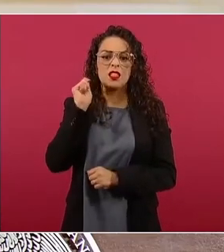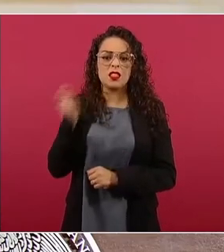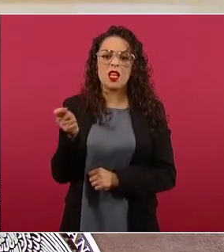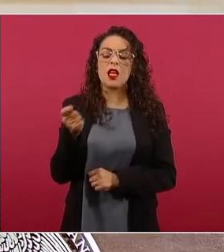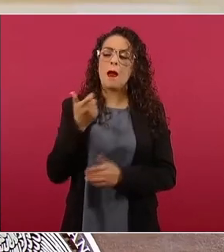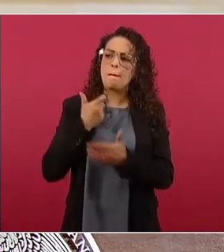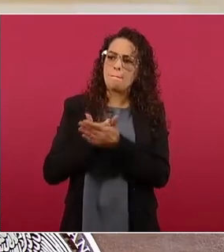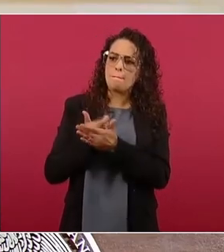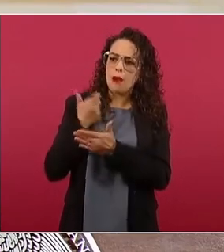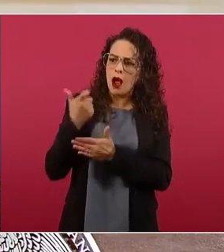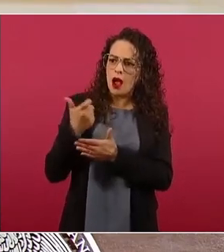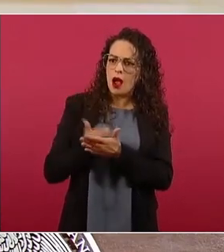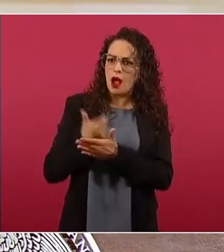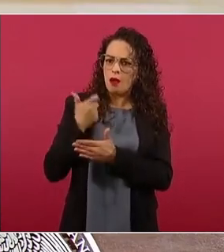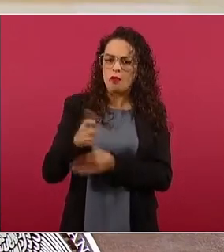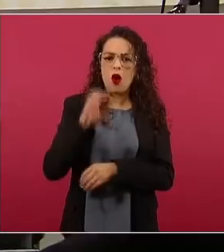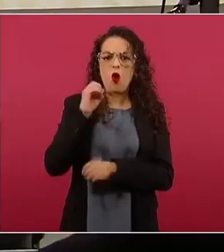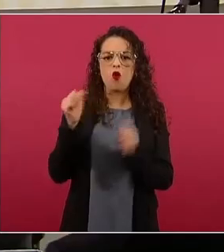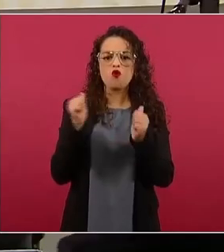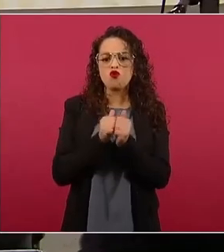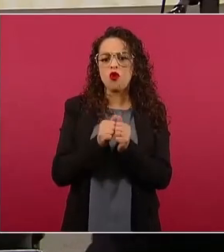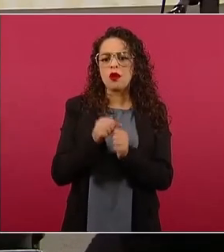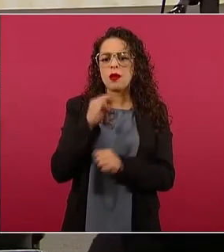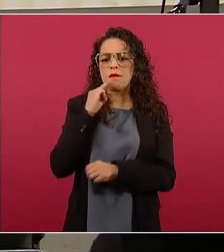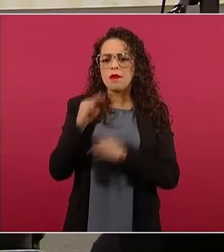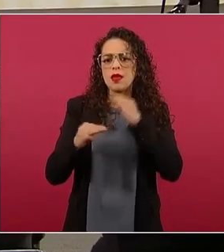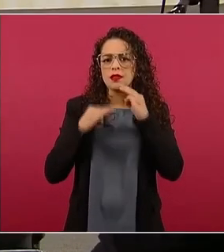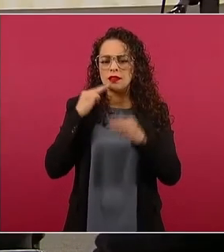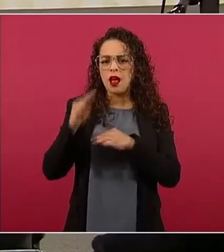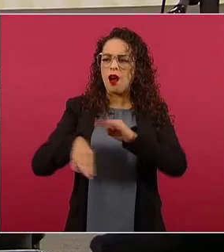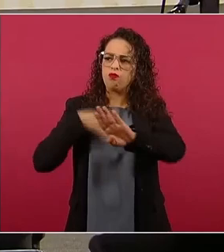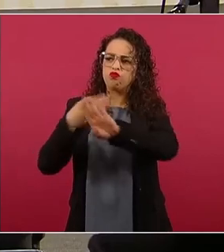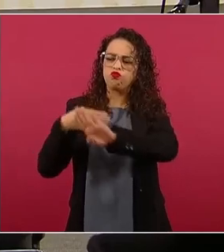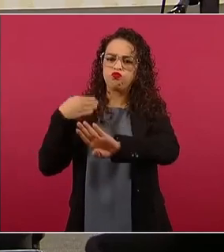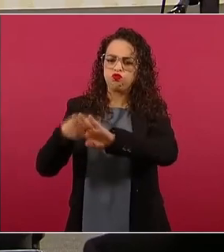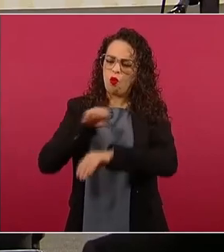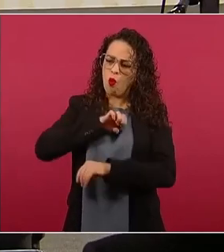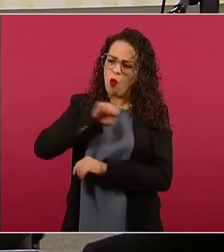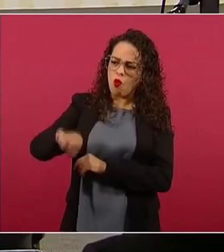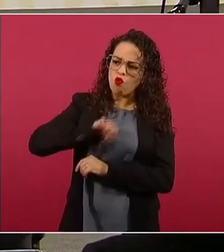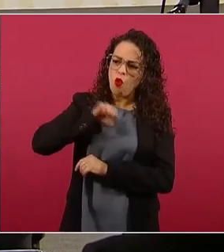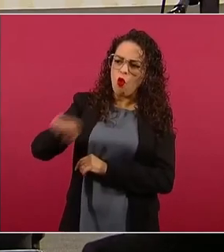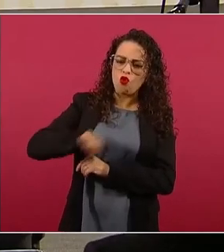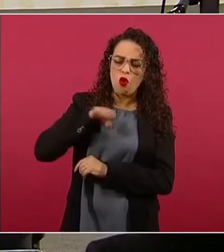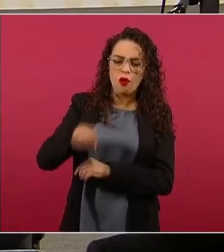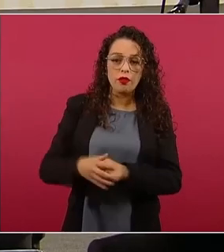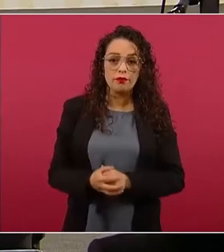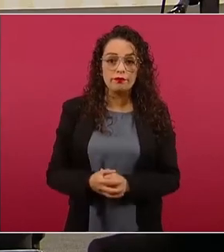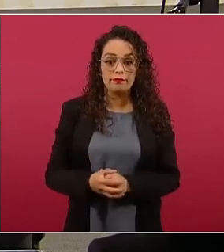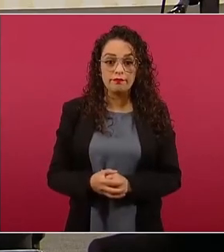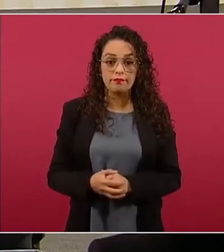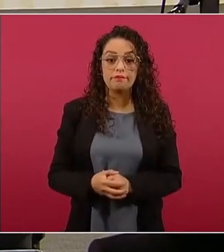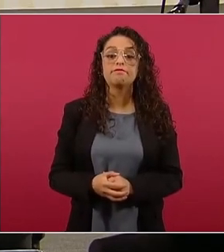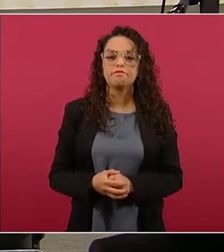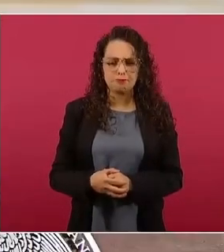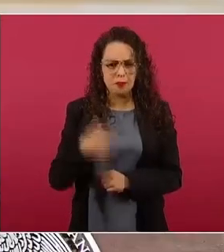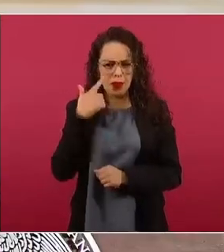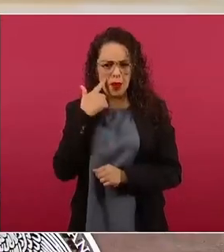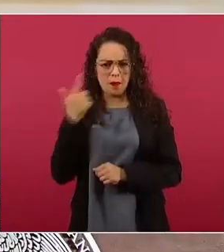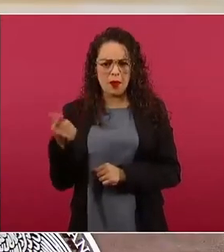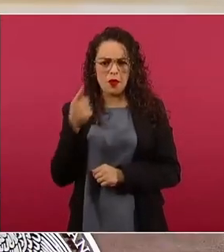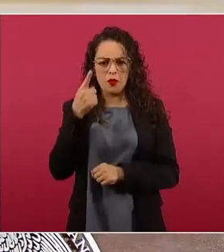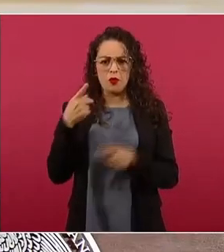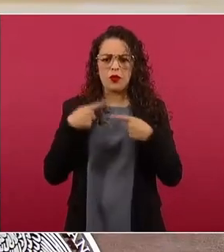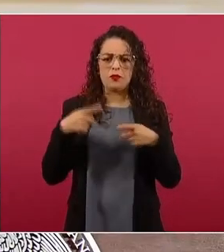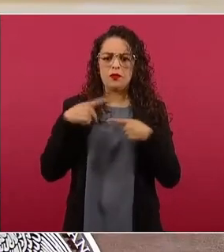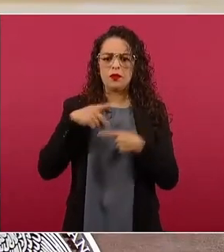operando mensajes masivos llenos de odio. En la red encontramos un análisis interesante del usuario